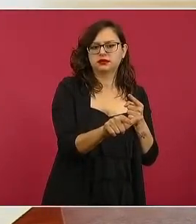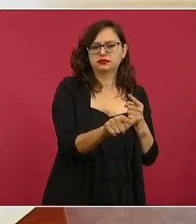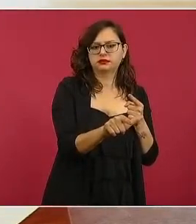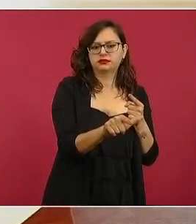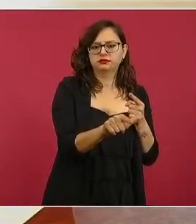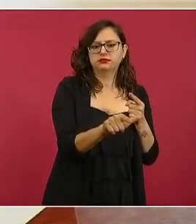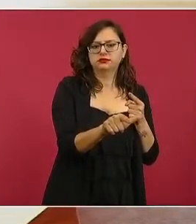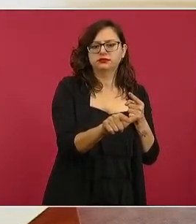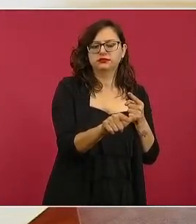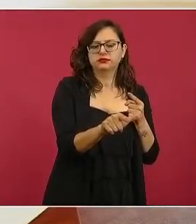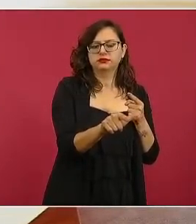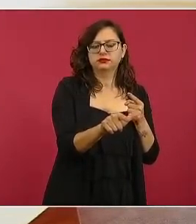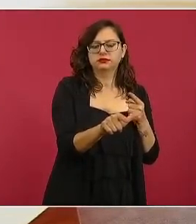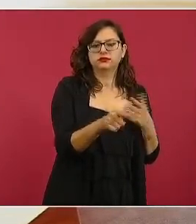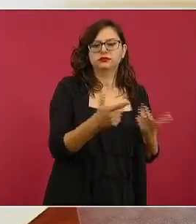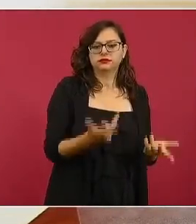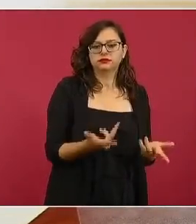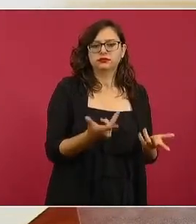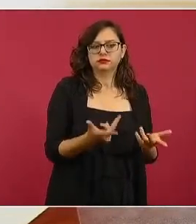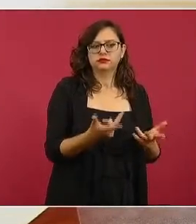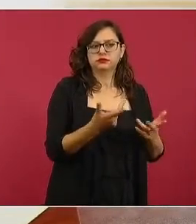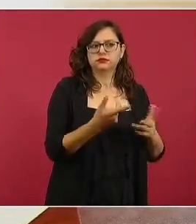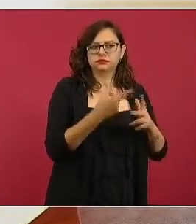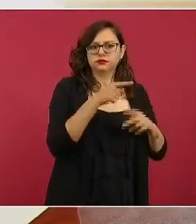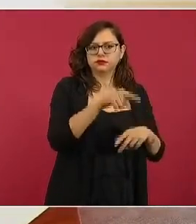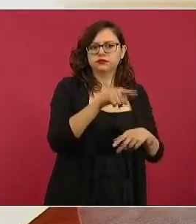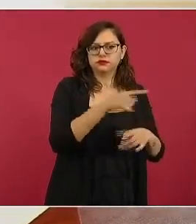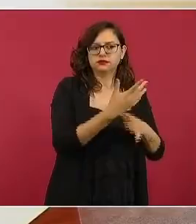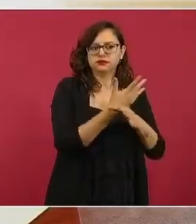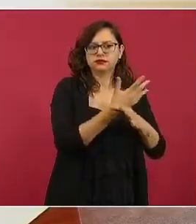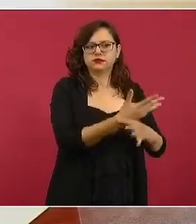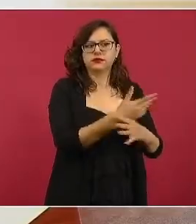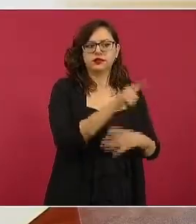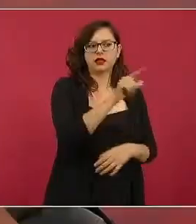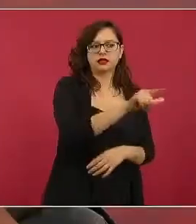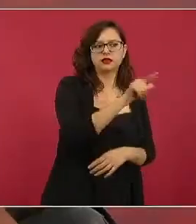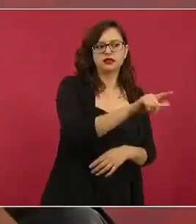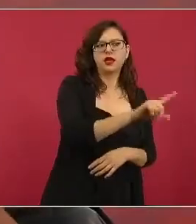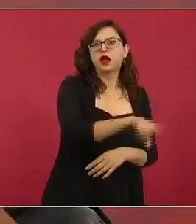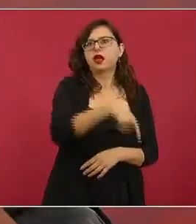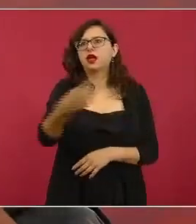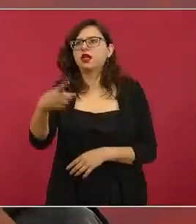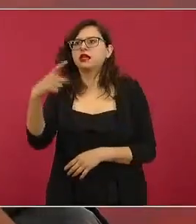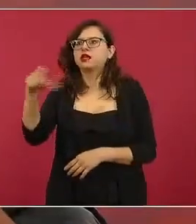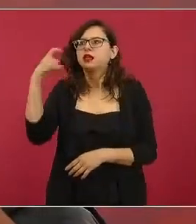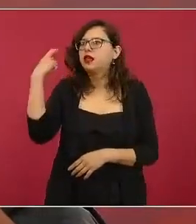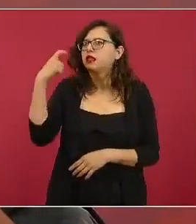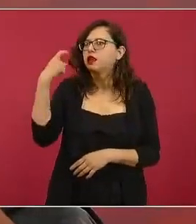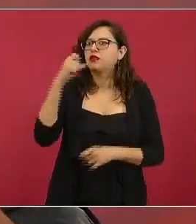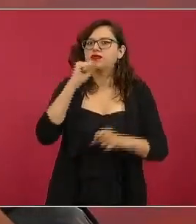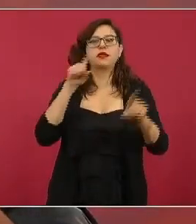toda la información en redes y en el caso de Querétaro 17